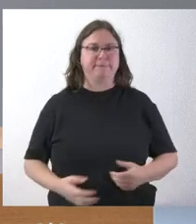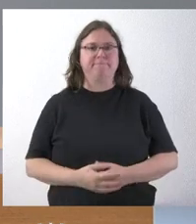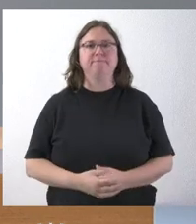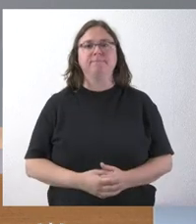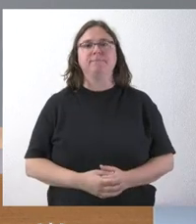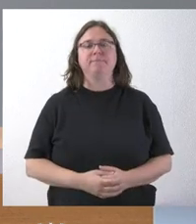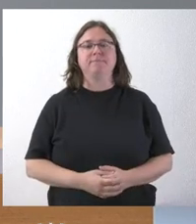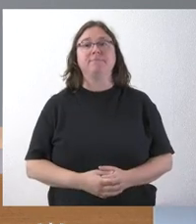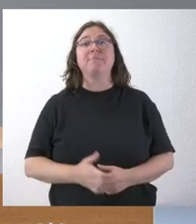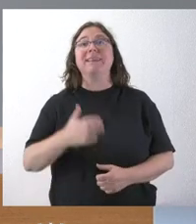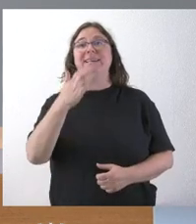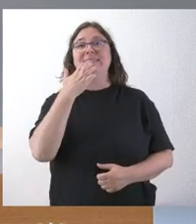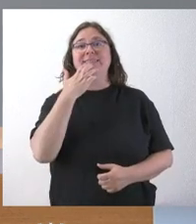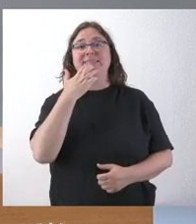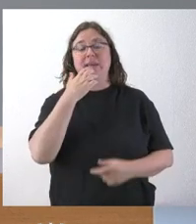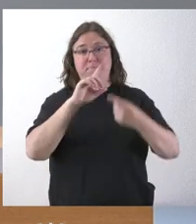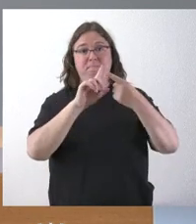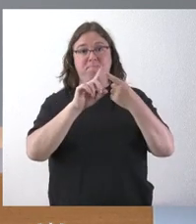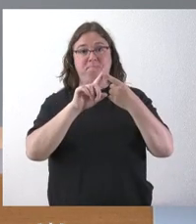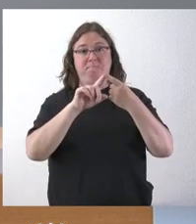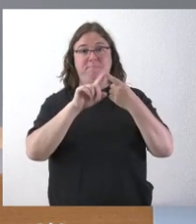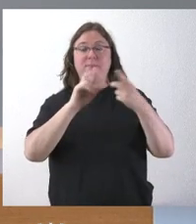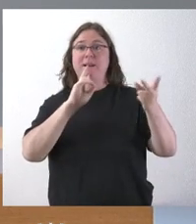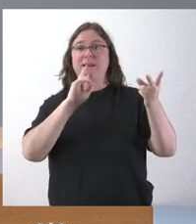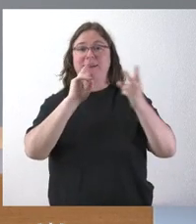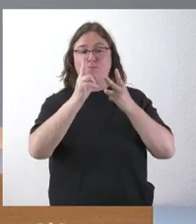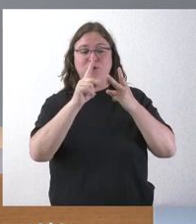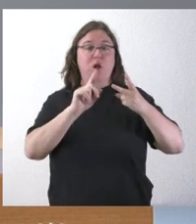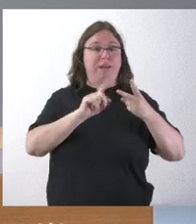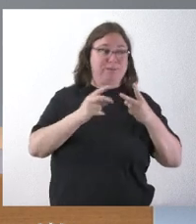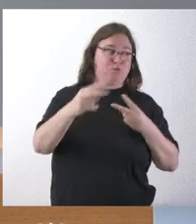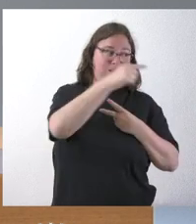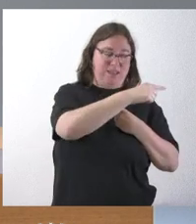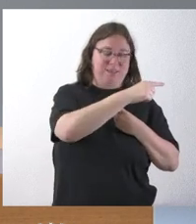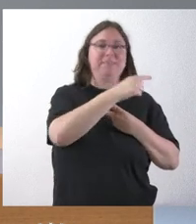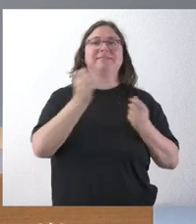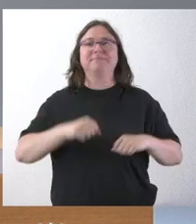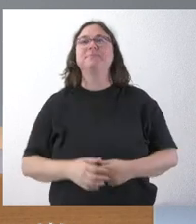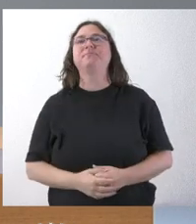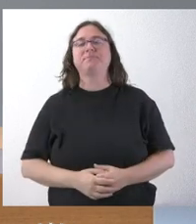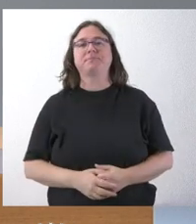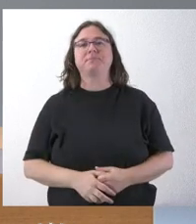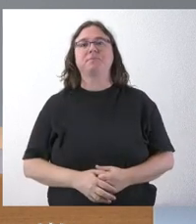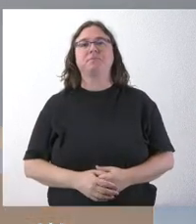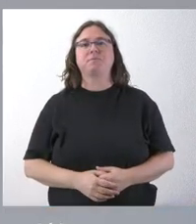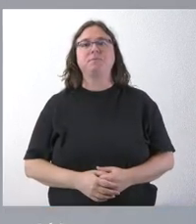Si me permites, portavoz, a la primera le contesto yo y a la segunda la contestará el portavoz.